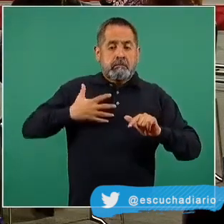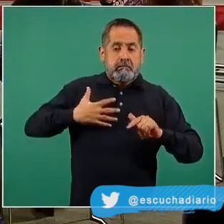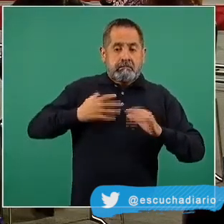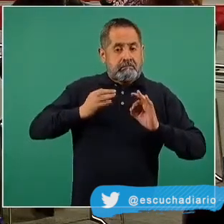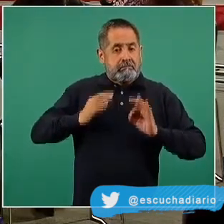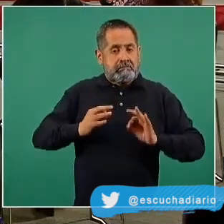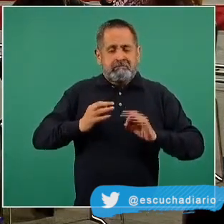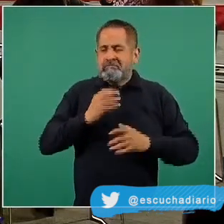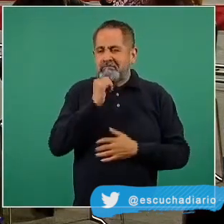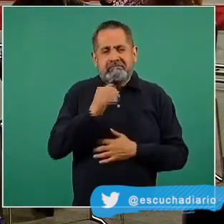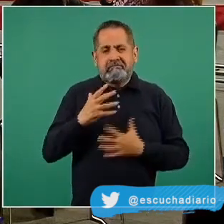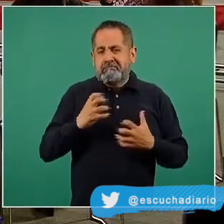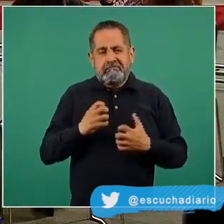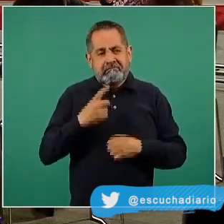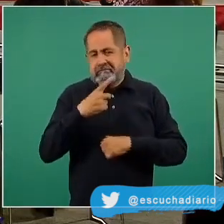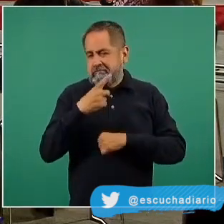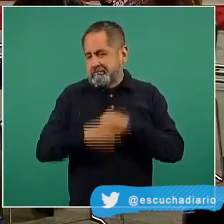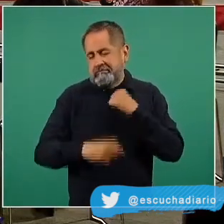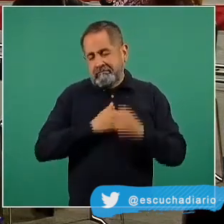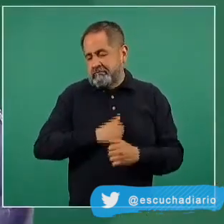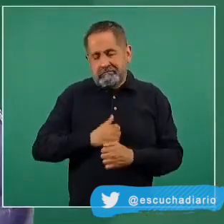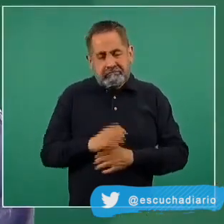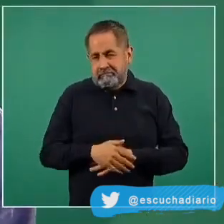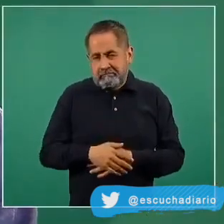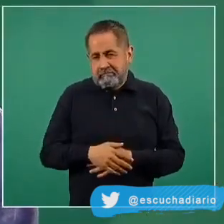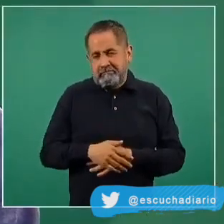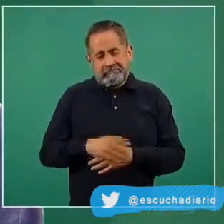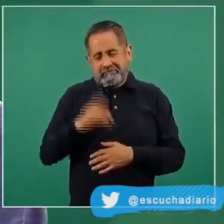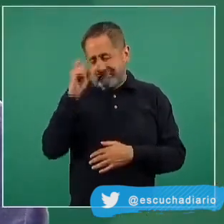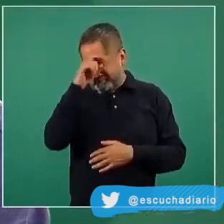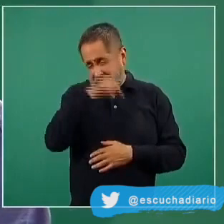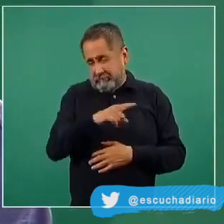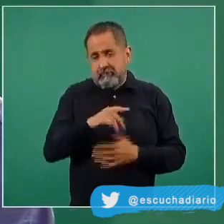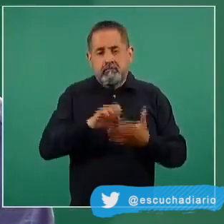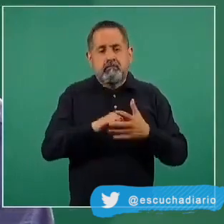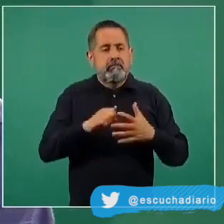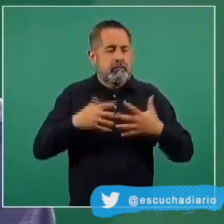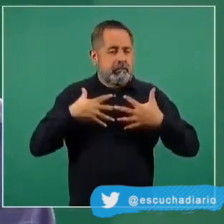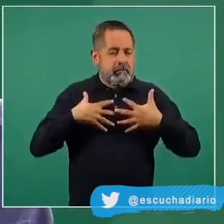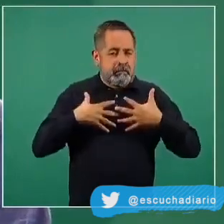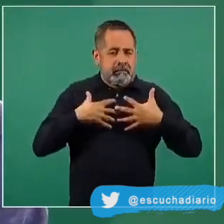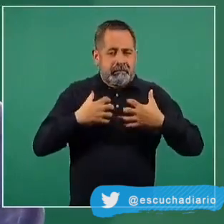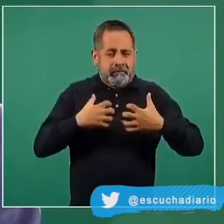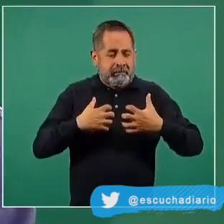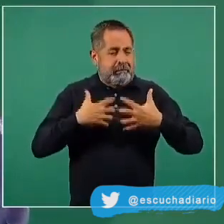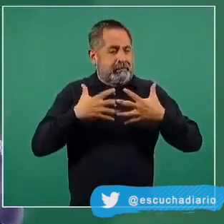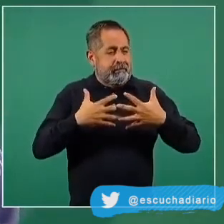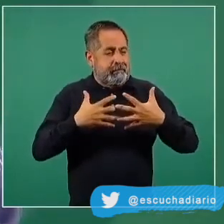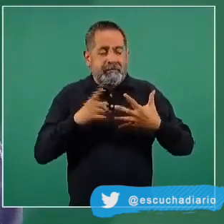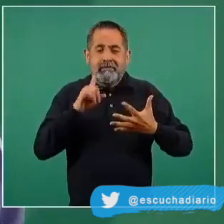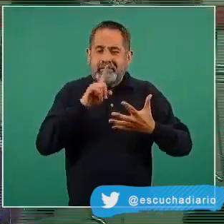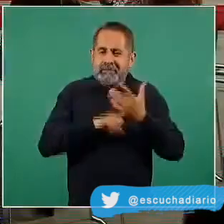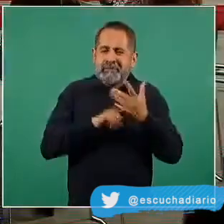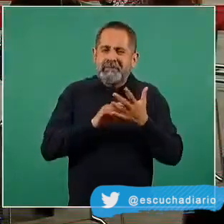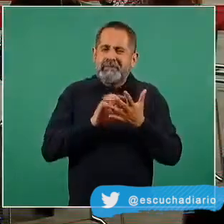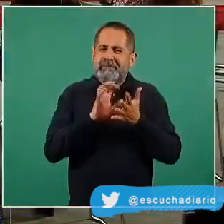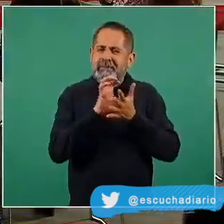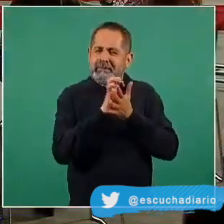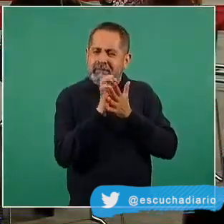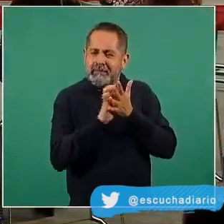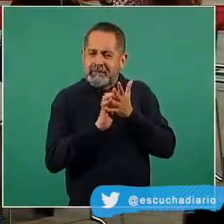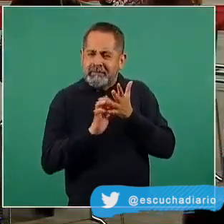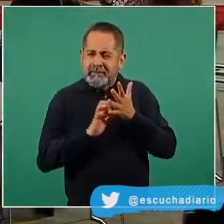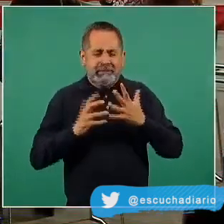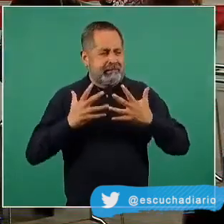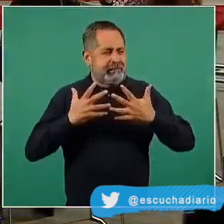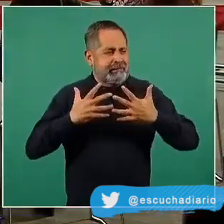casi cualquier otro órgano, cuando se recuperan de la inflamación, desarrollan cicatrización en